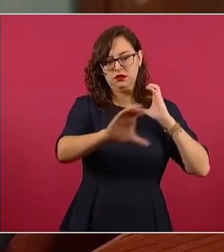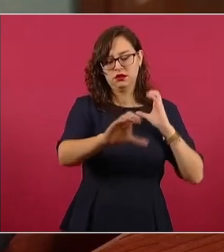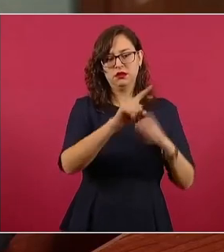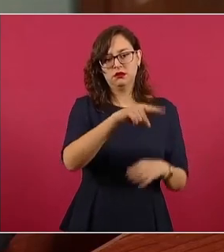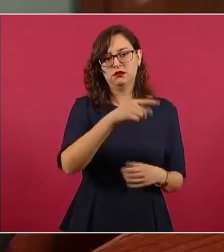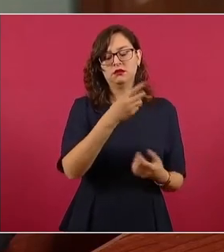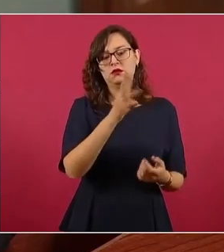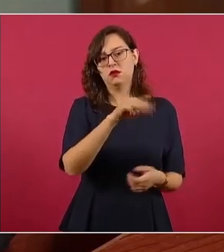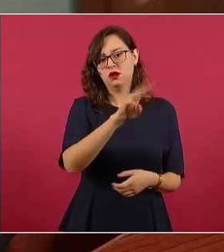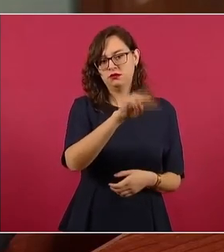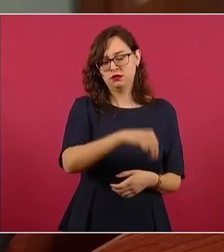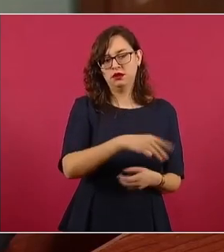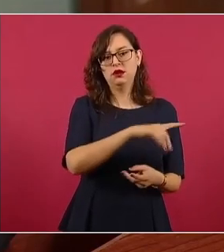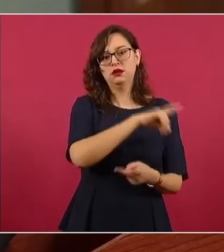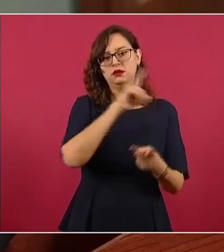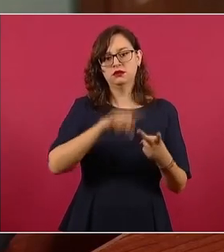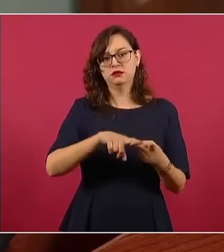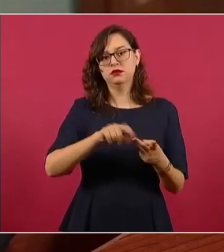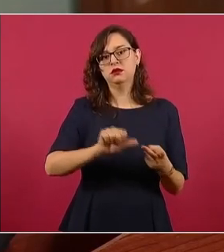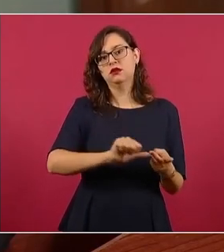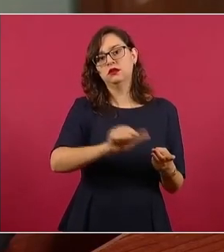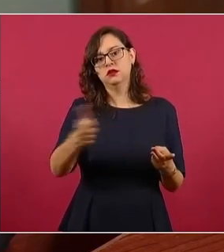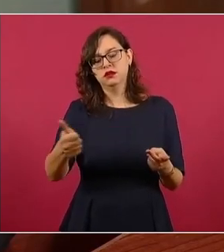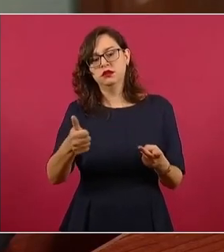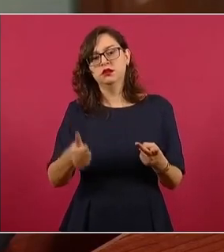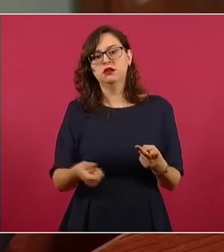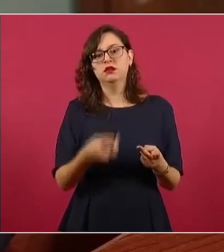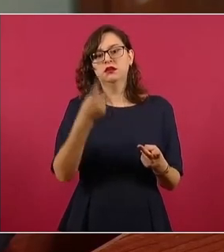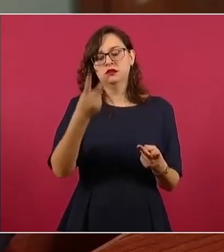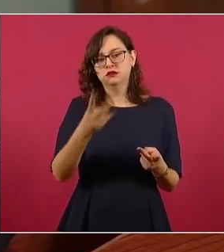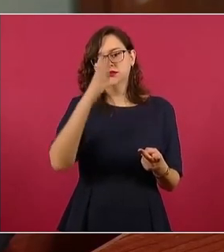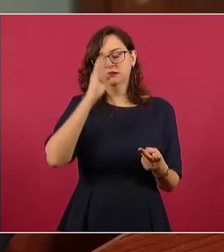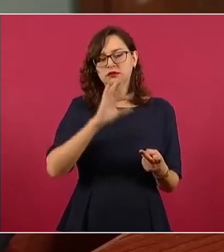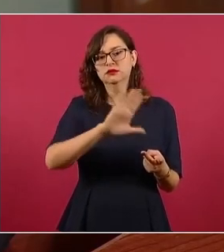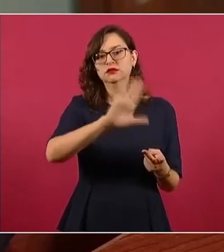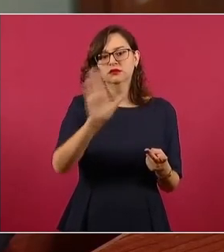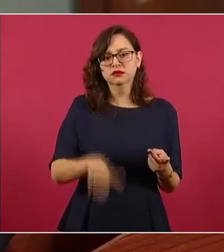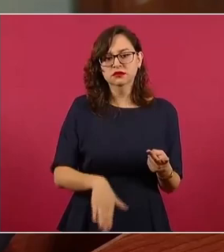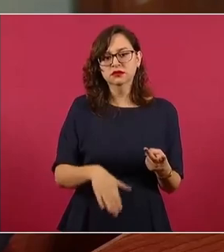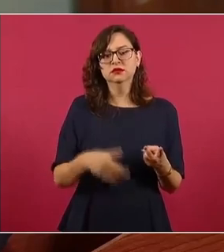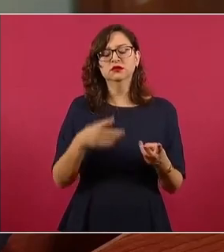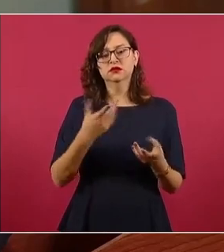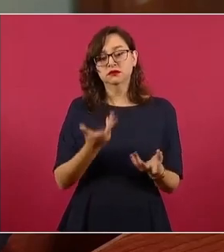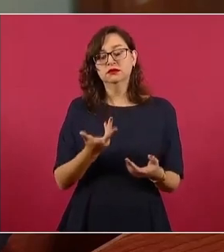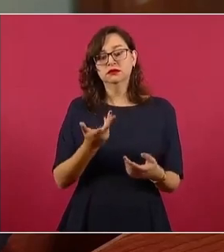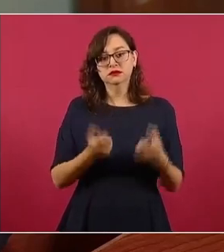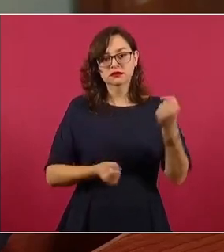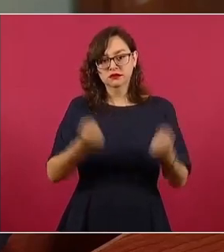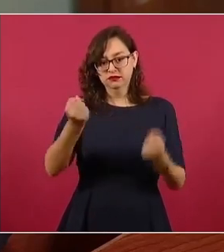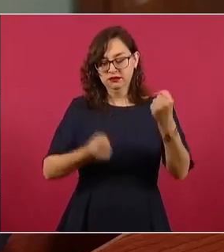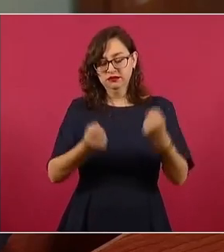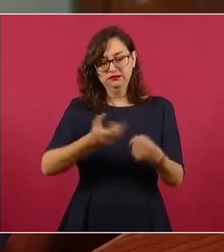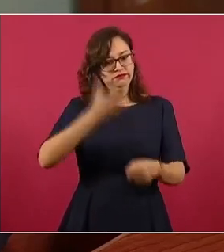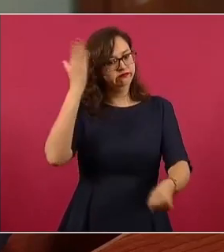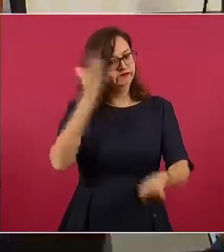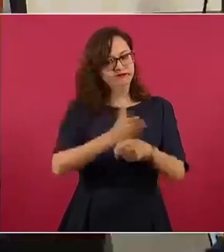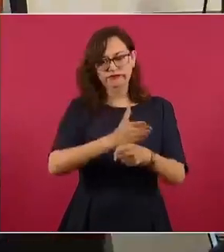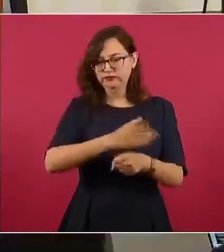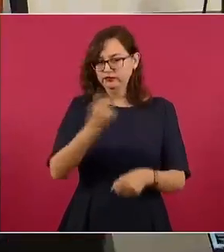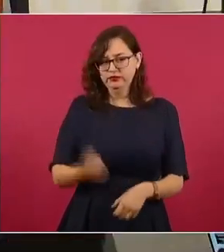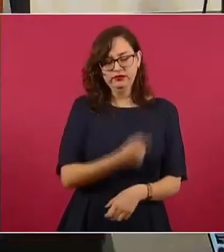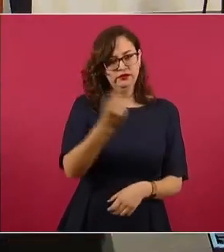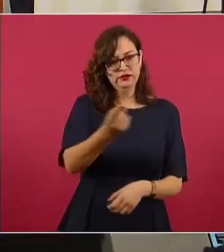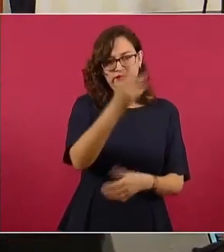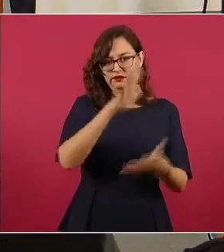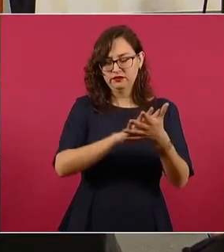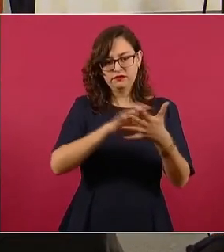San Antonio. Otros dos murieron más tarde en hospitales. El conductor fue condenado a cadena perpetua. Es un delito muy grave en los Estados Unidos.